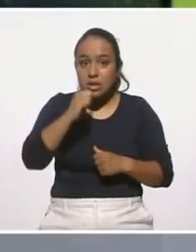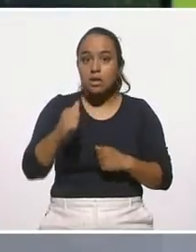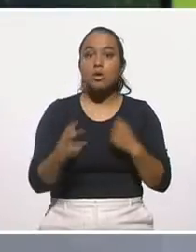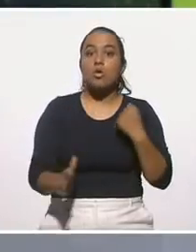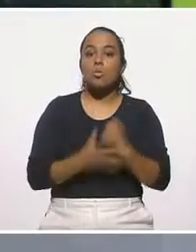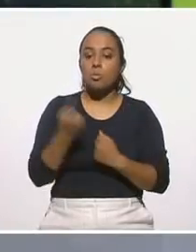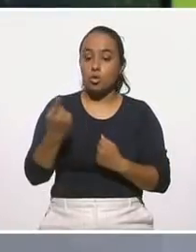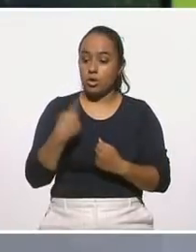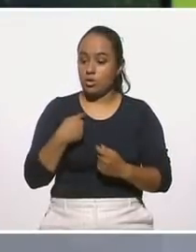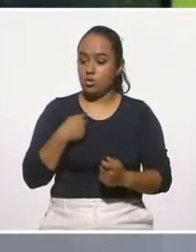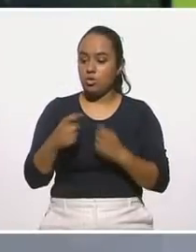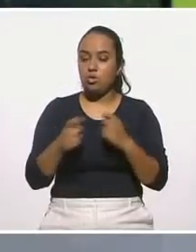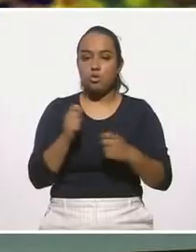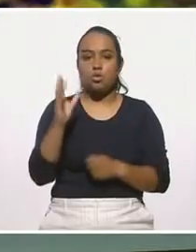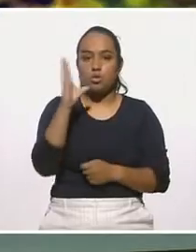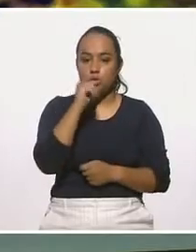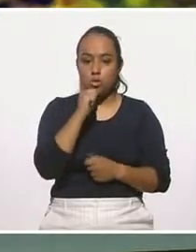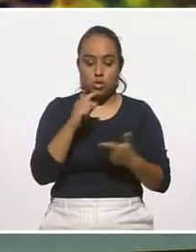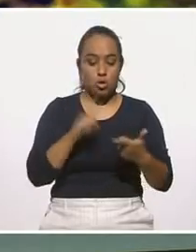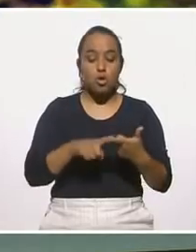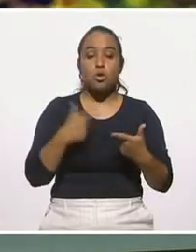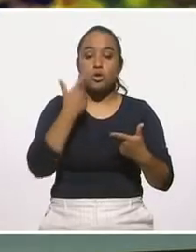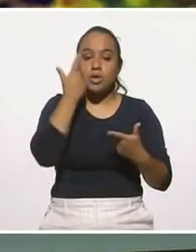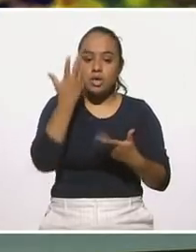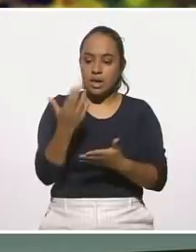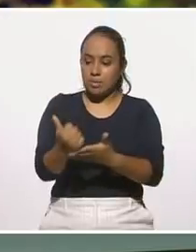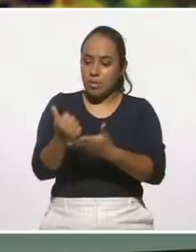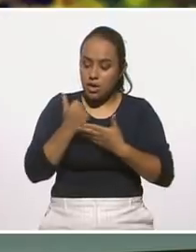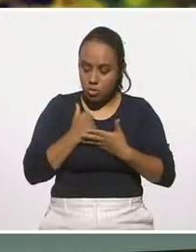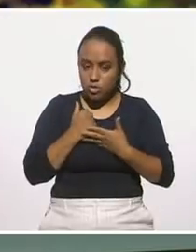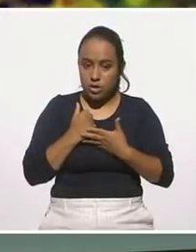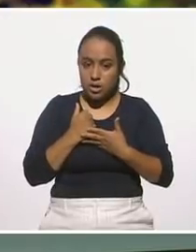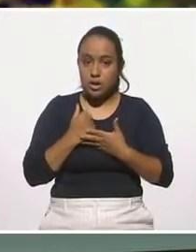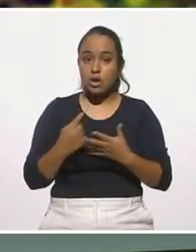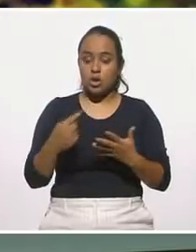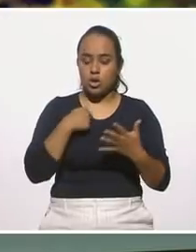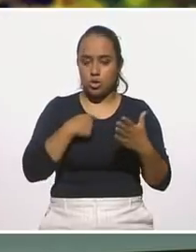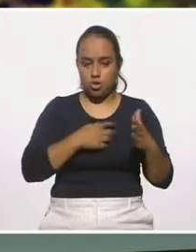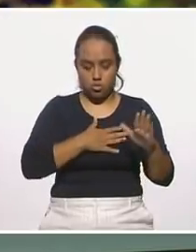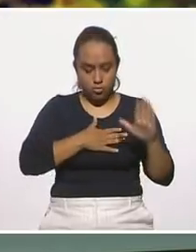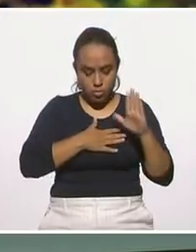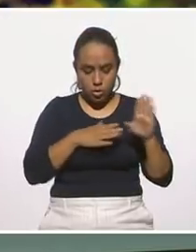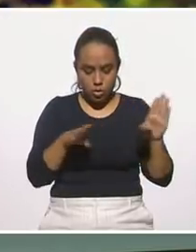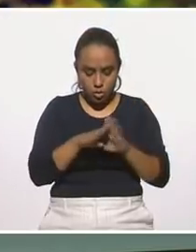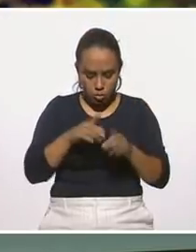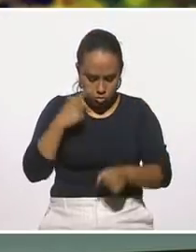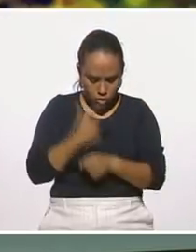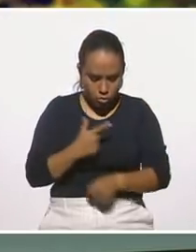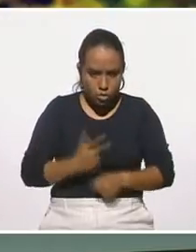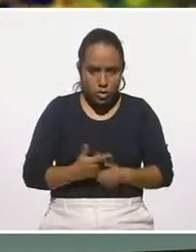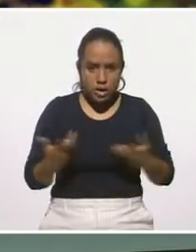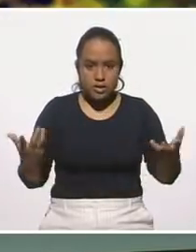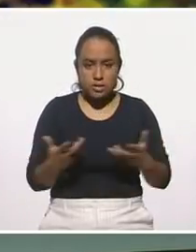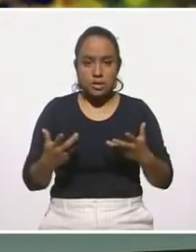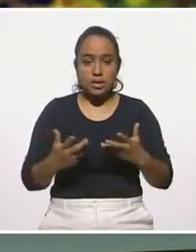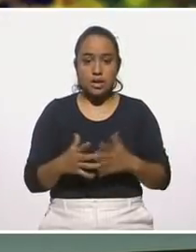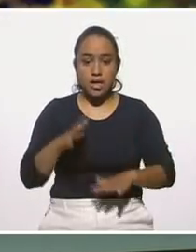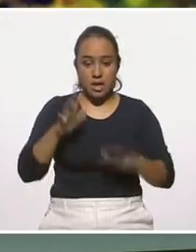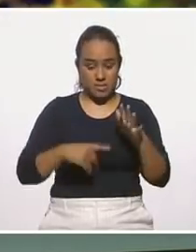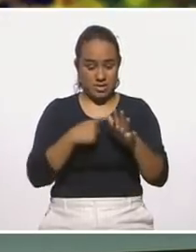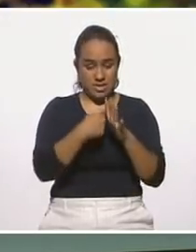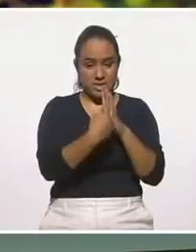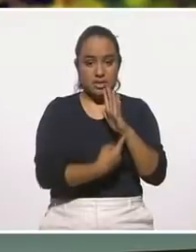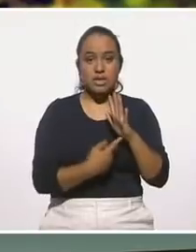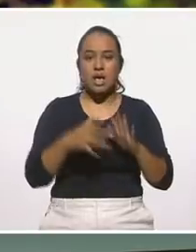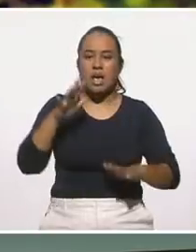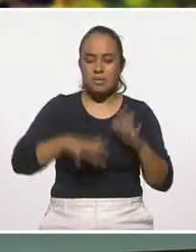saber cómo contener esto, me gustaría que alguien nos ayudara y yo me comprometo a identificar cómo lo hago. El punto es que incluso con este ejercicio